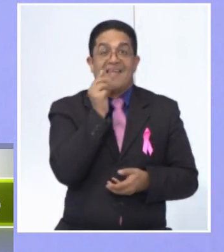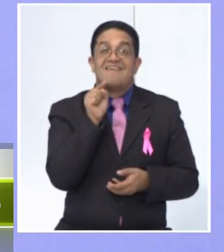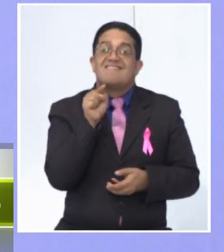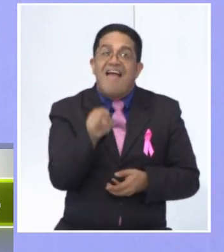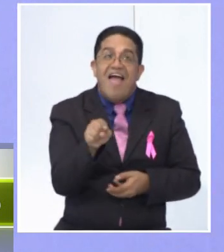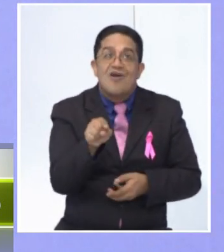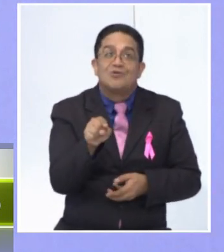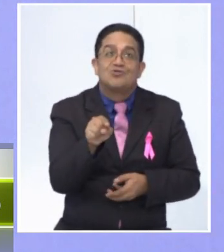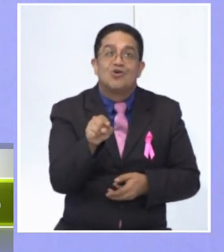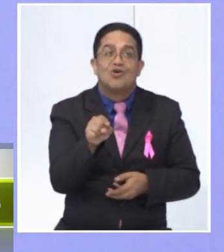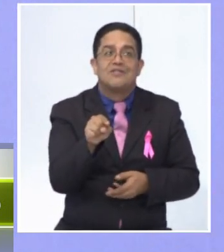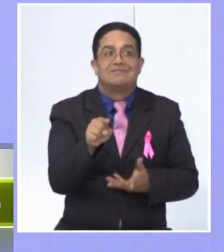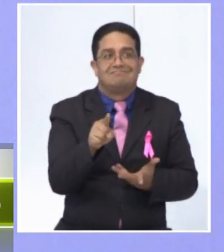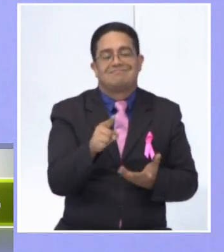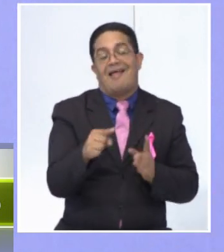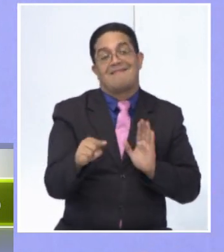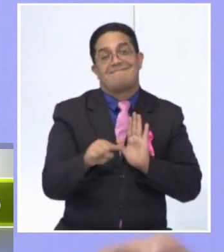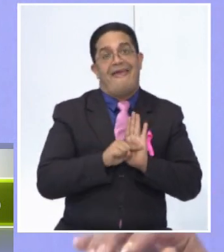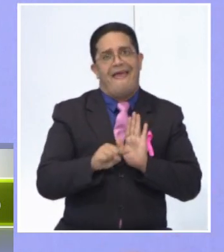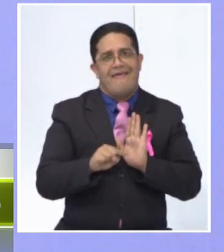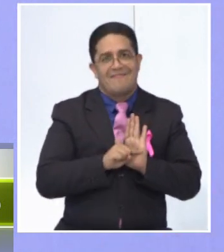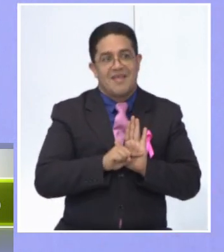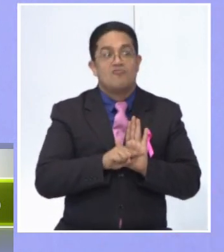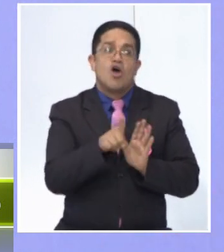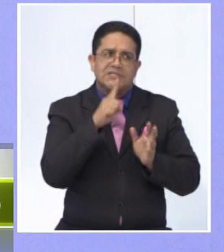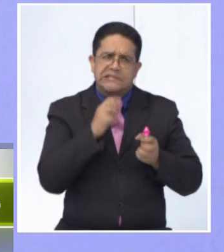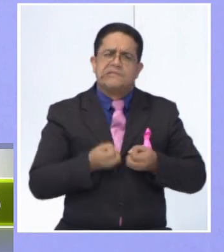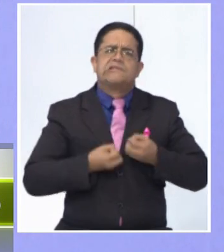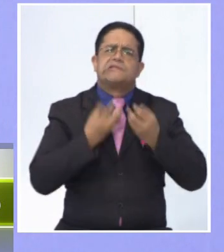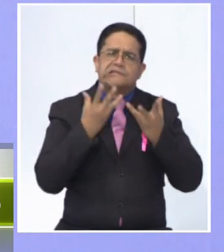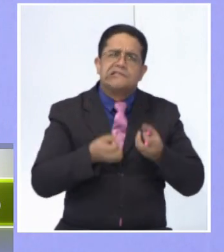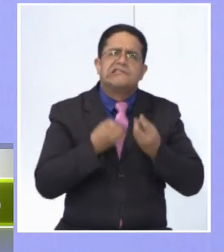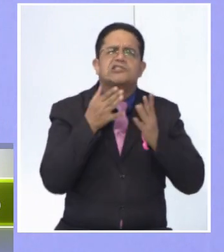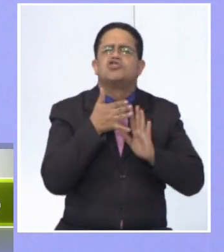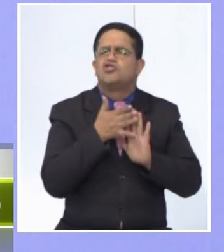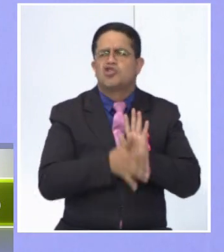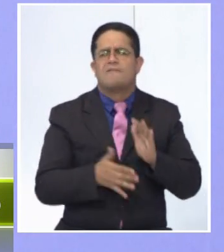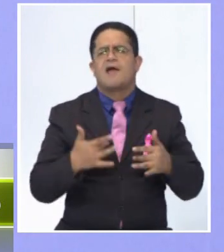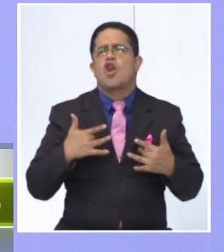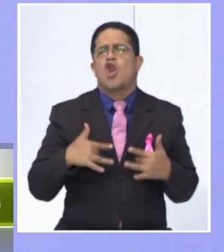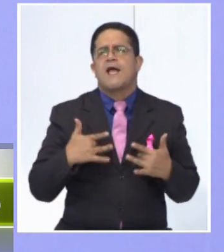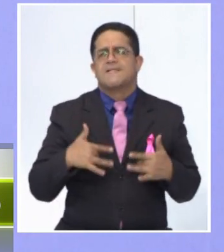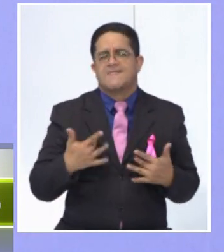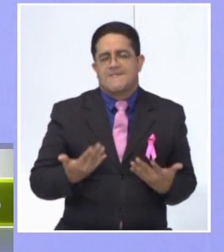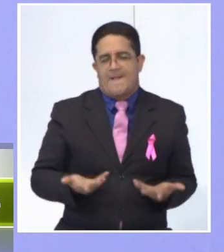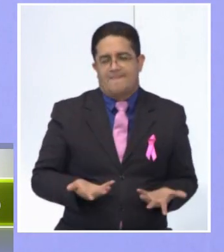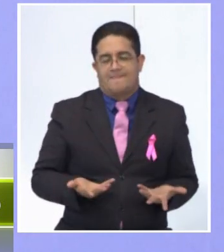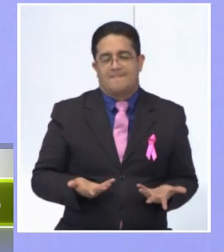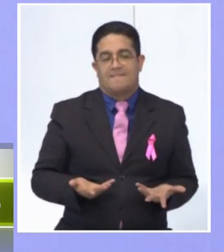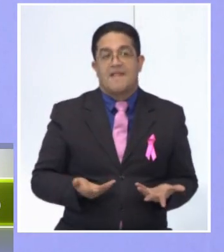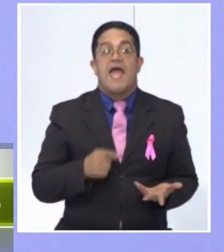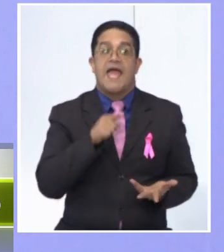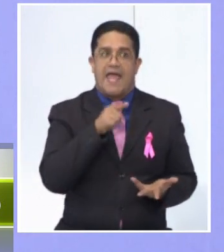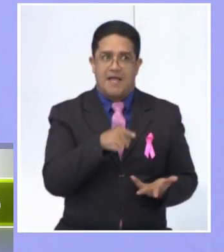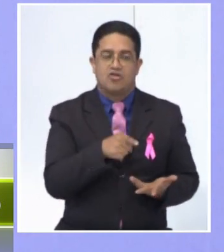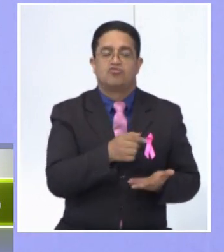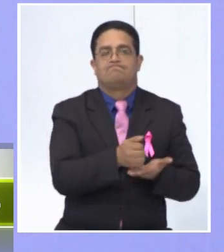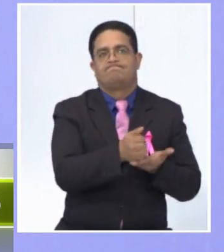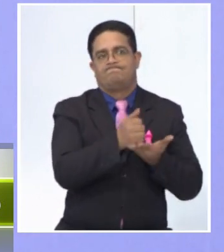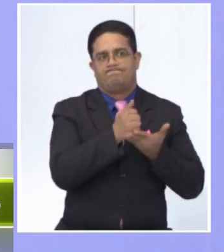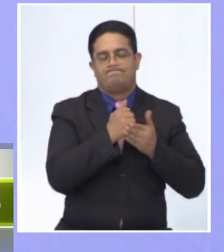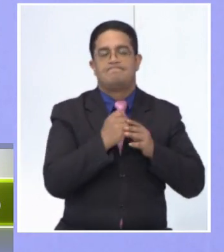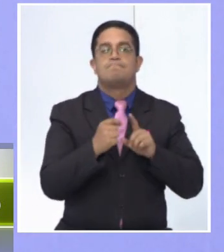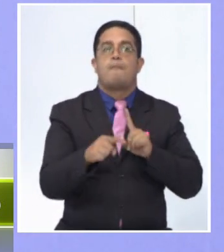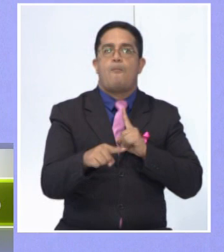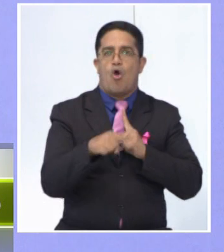es contraproducente. Cuanto más hablemos de lo que sentimos, cuanto más expresemos nuestras emociones, esto repercute en